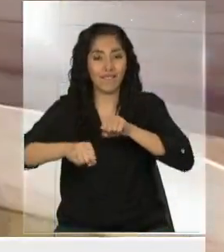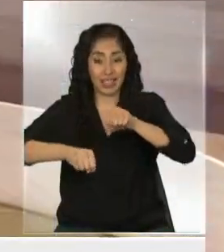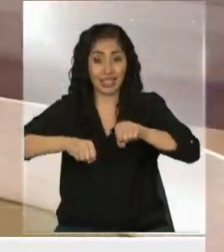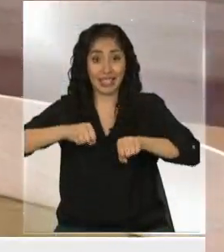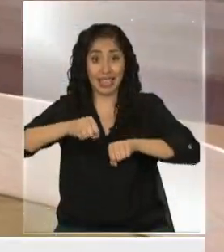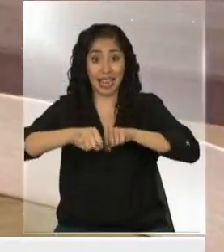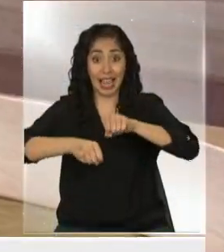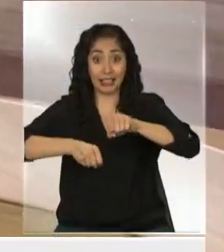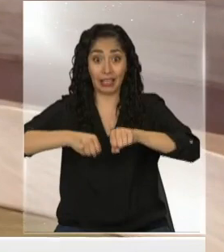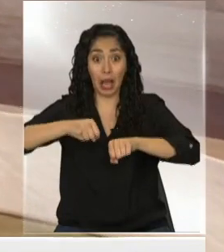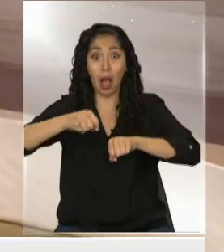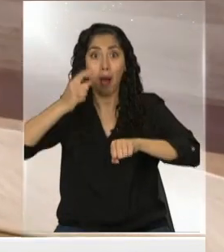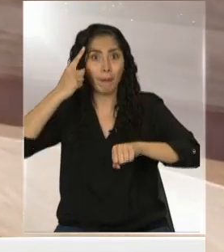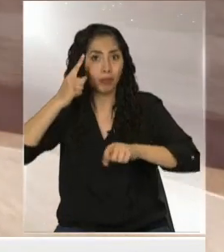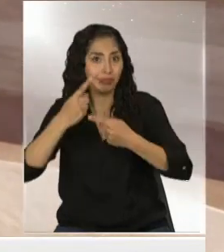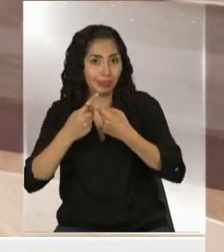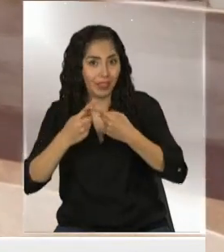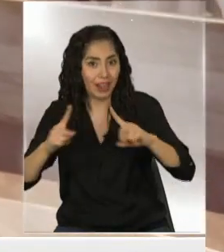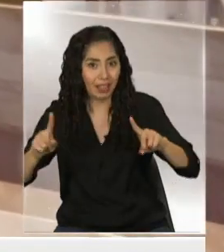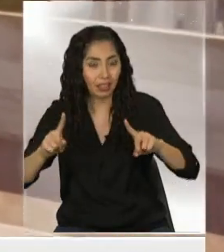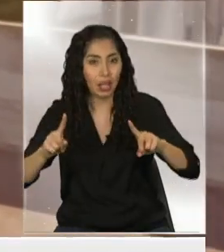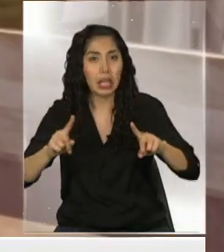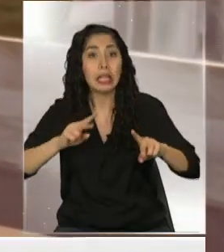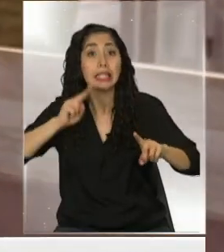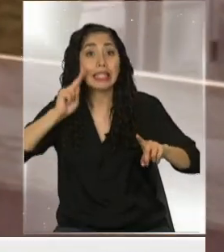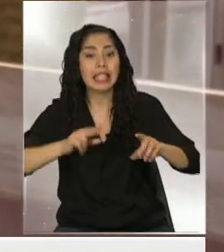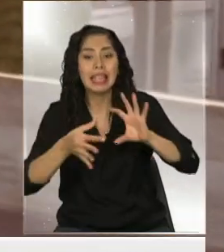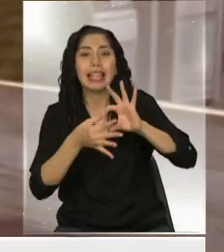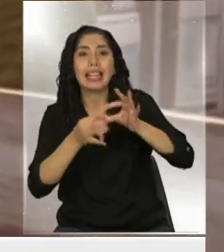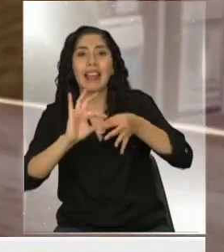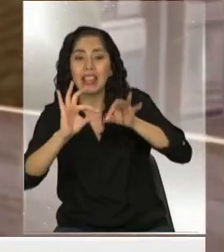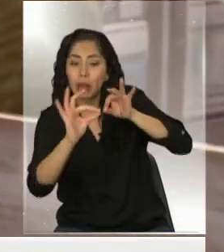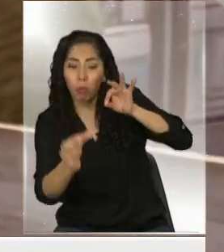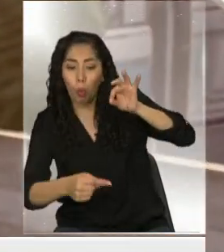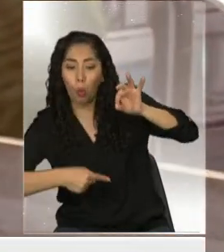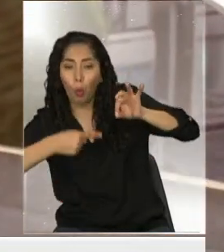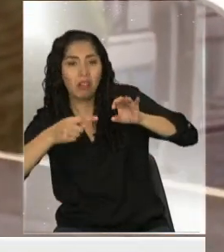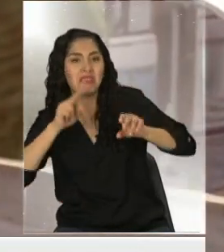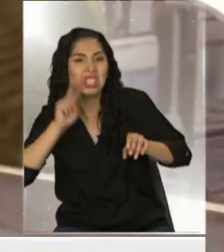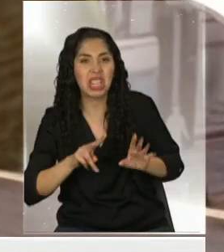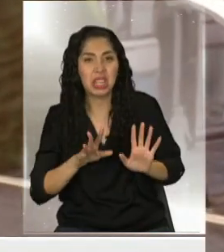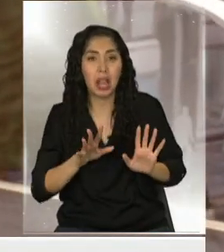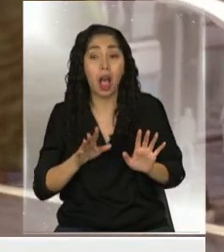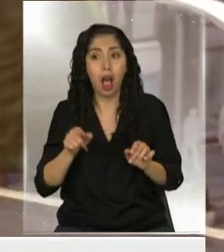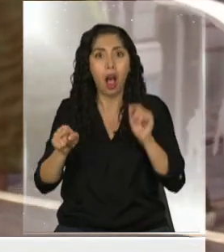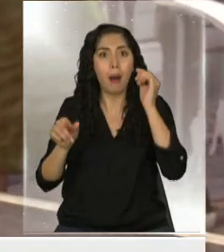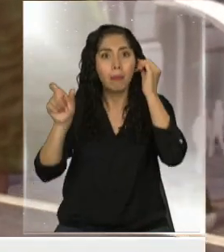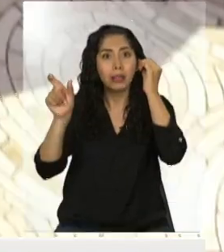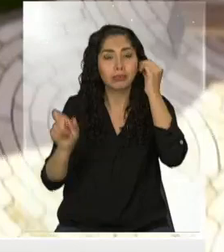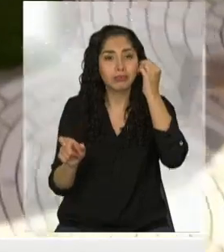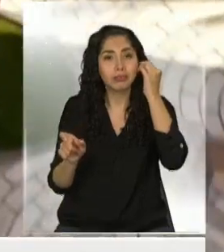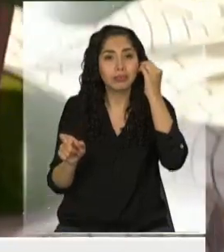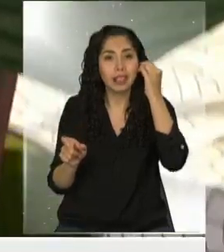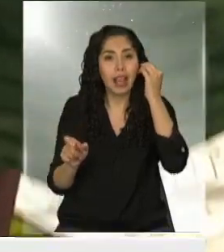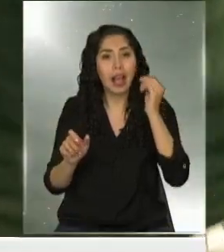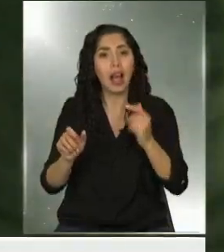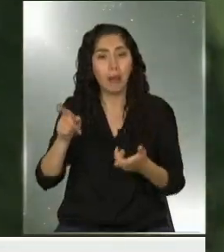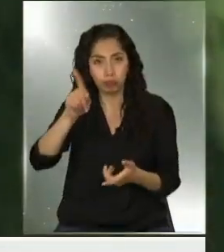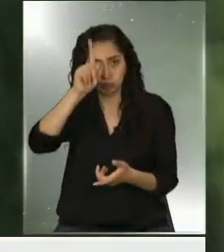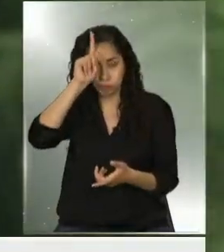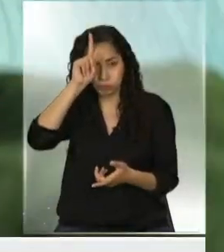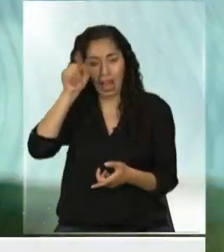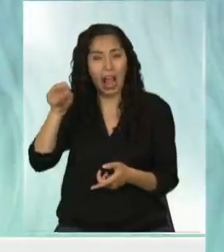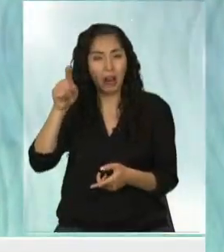concepto de bicicleta, pero sin cadena. Sí, lo que usted está escuchando, el fabricante alemán Schaffler, dedicado a los rodamientos para